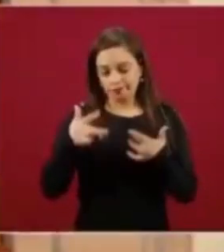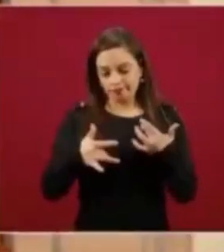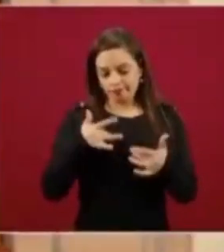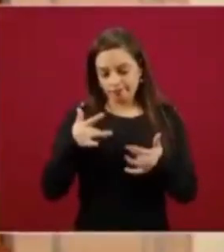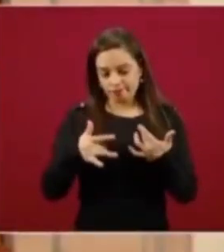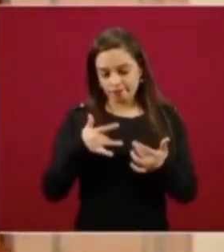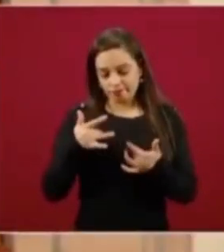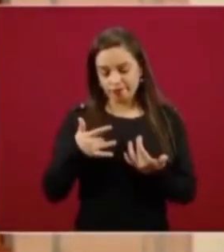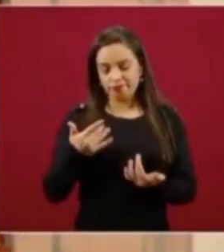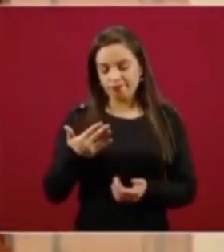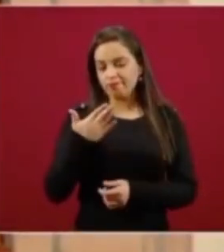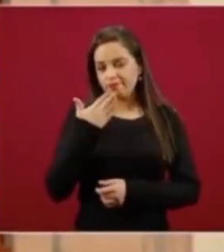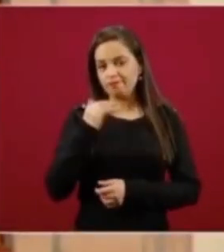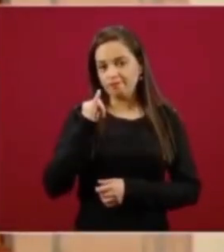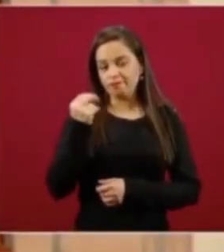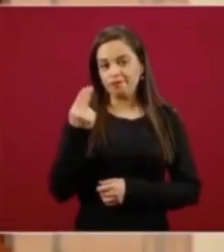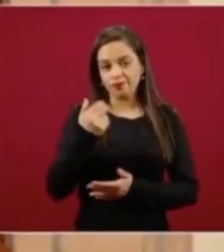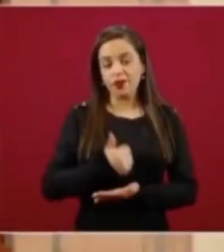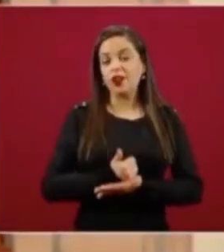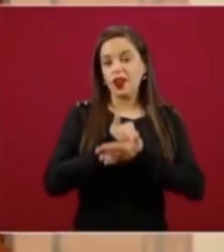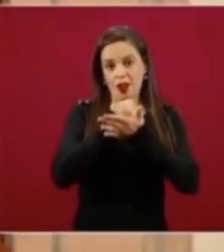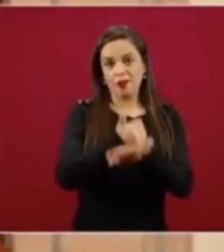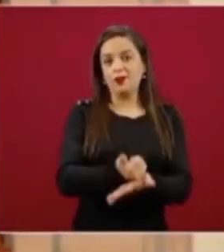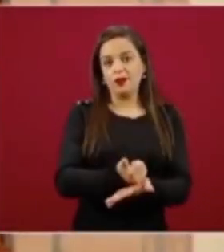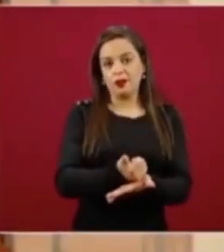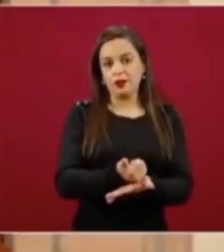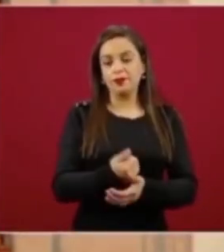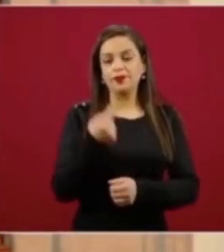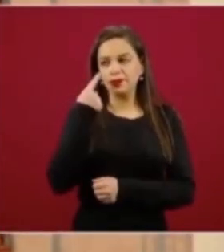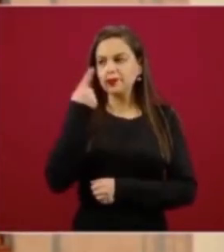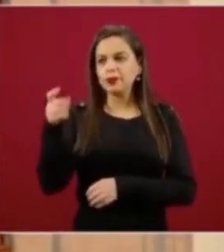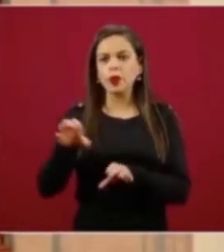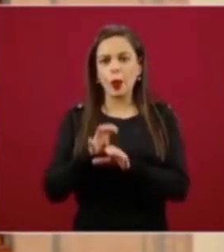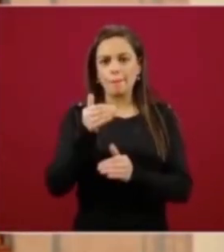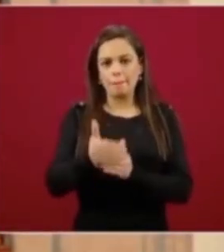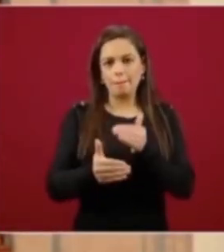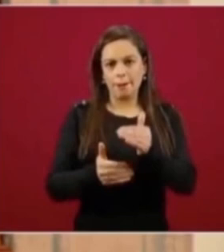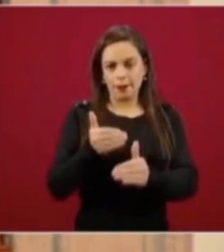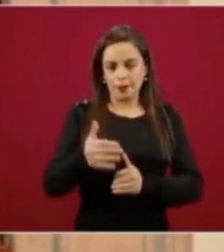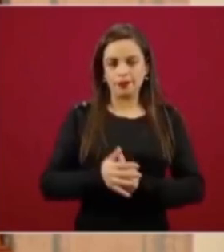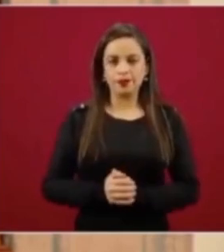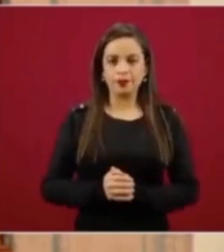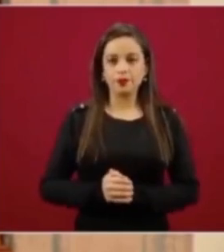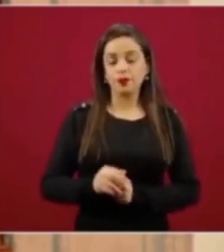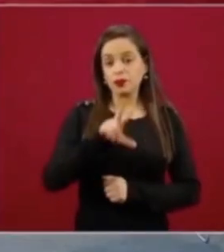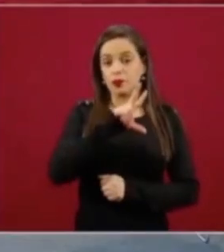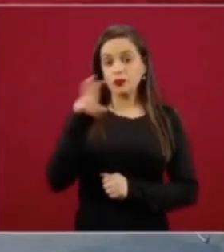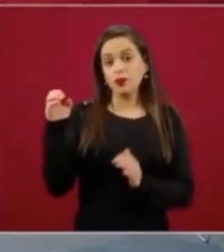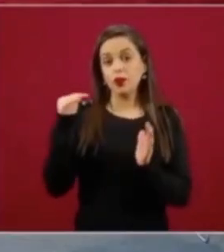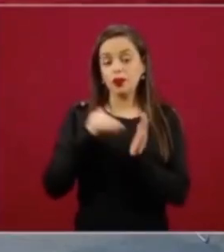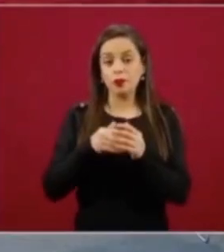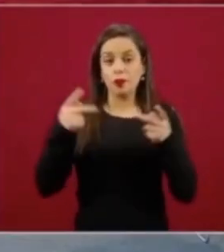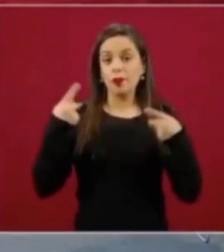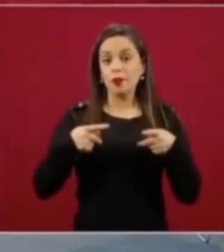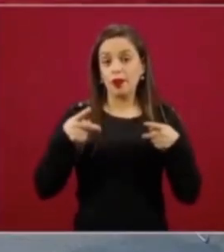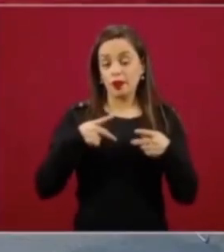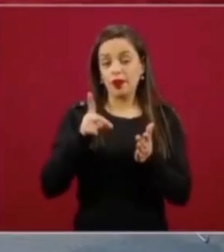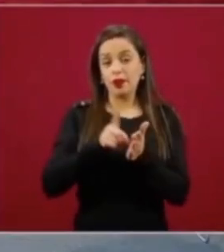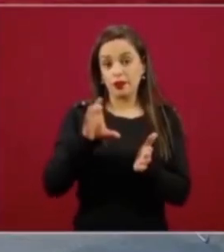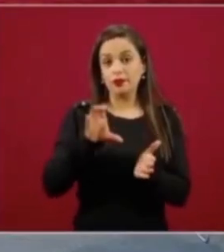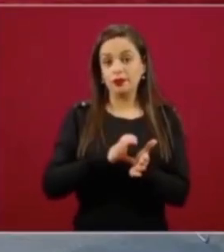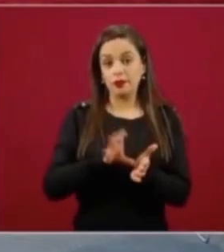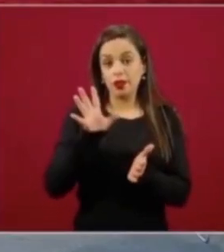Decirles que, bueno, ¿en qué vamos?, ¿qué avance tenemos? Llevamos 800 mil personas con discapacidad